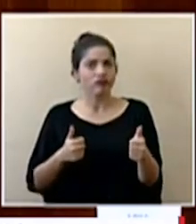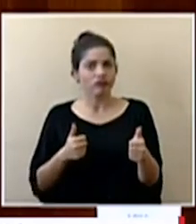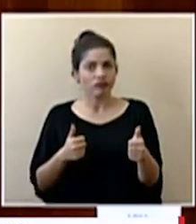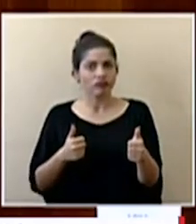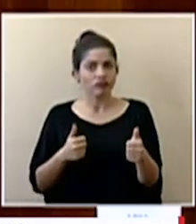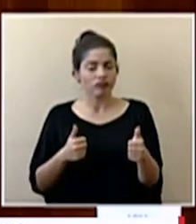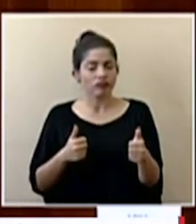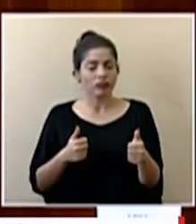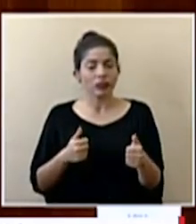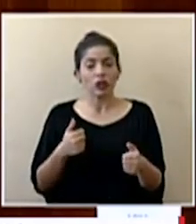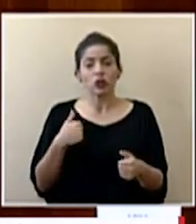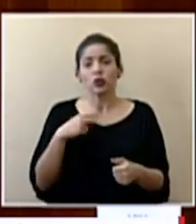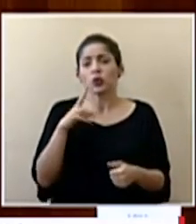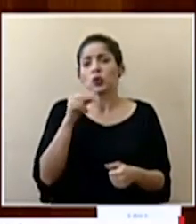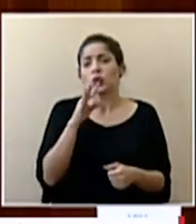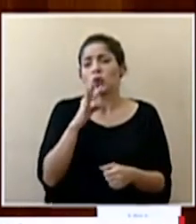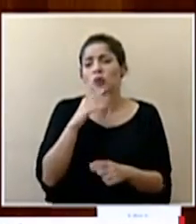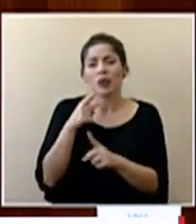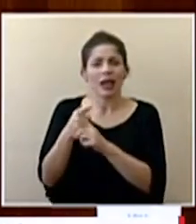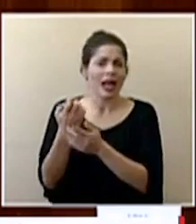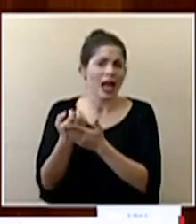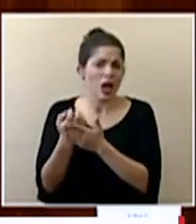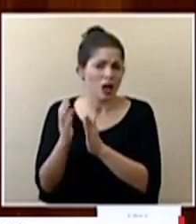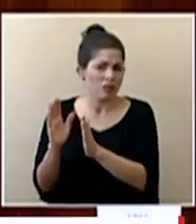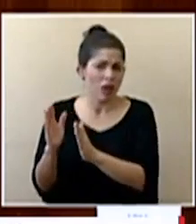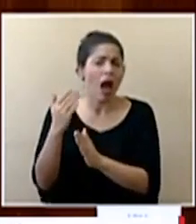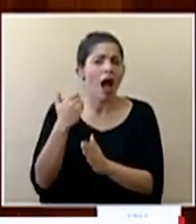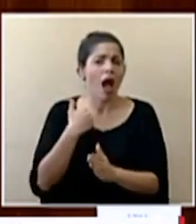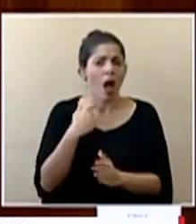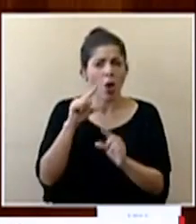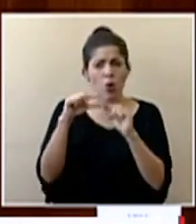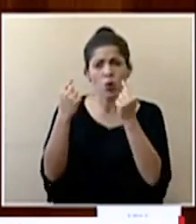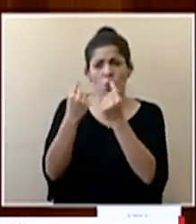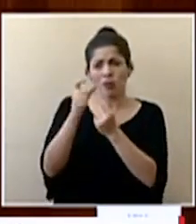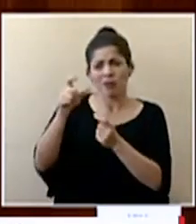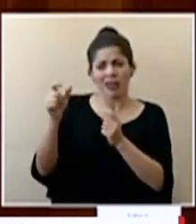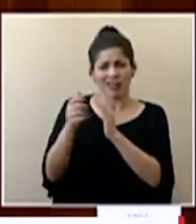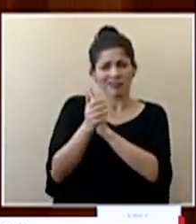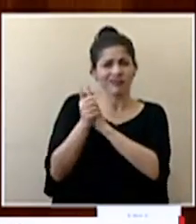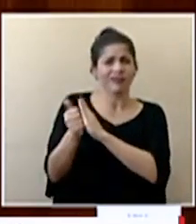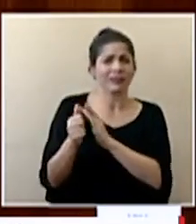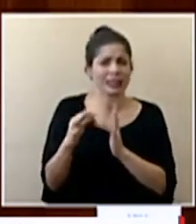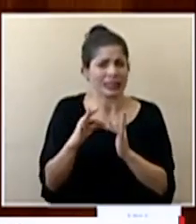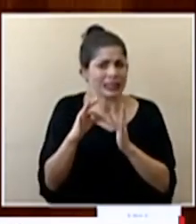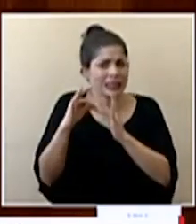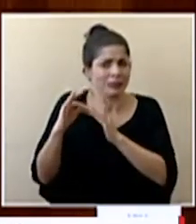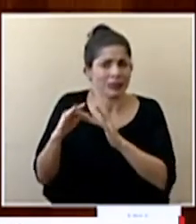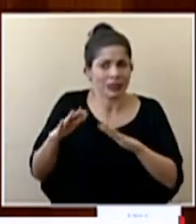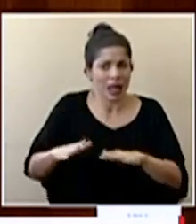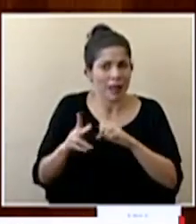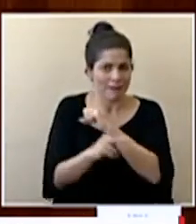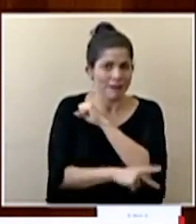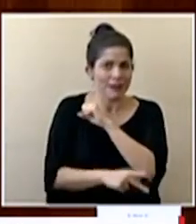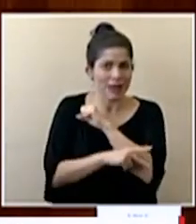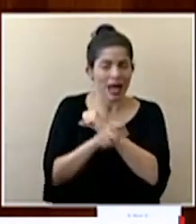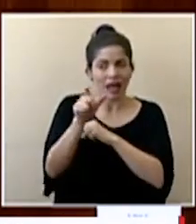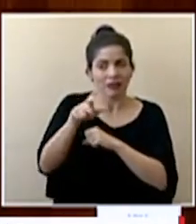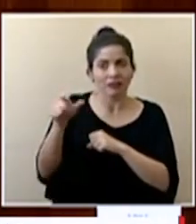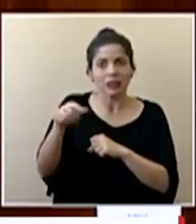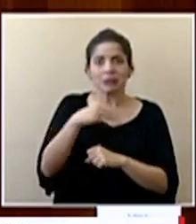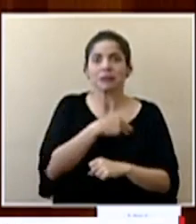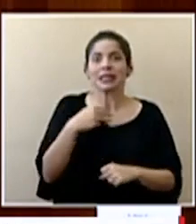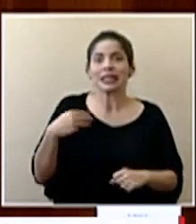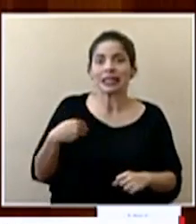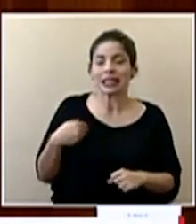y yo aquí no voy a referirme a las medidas económicas porque hay un grupo especializado en el país constituido por varios